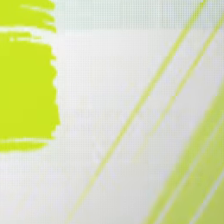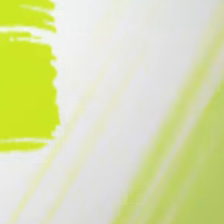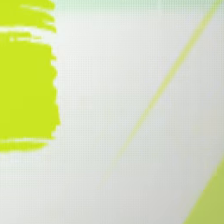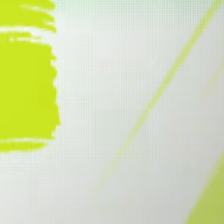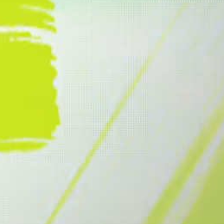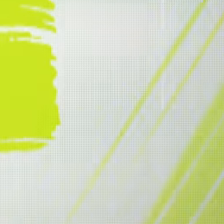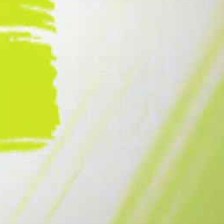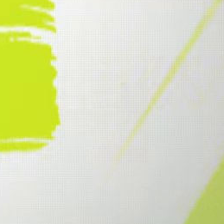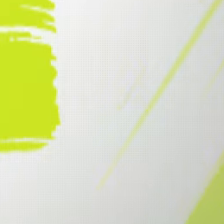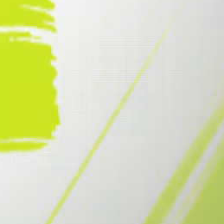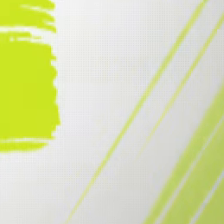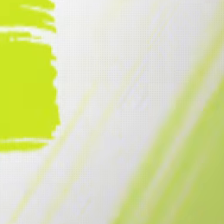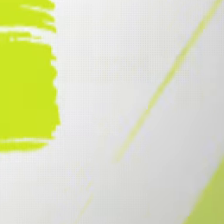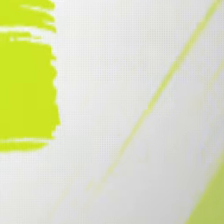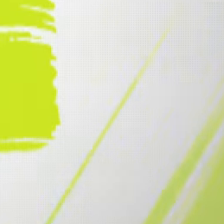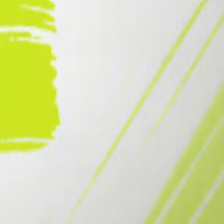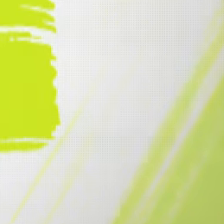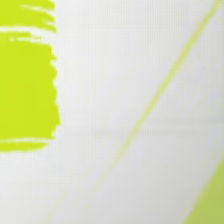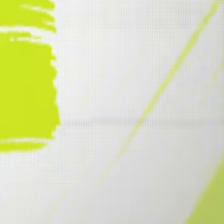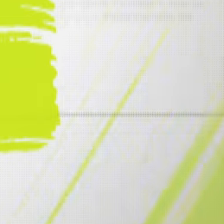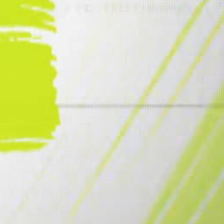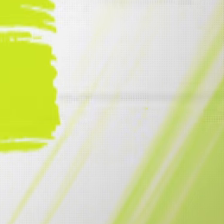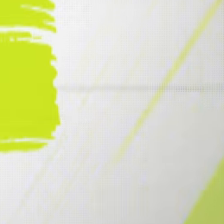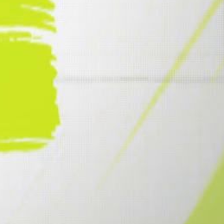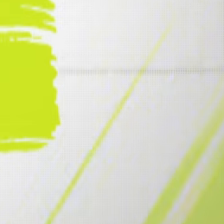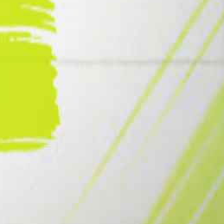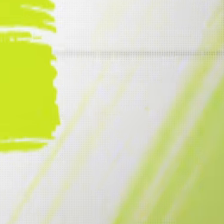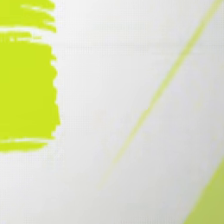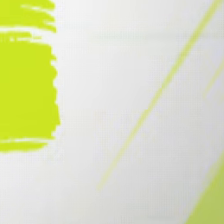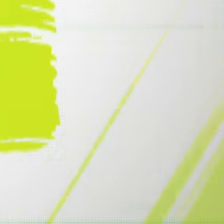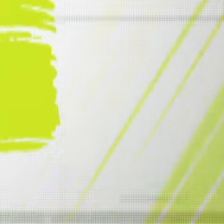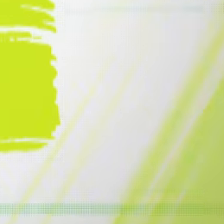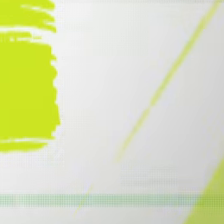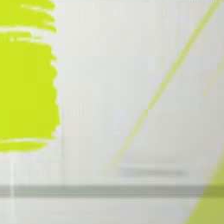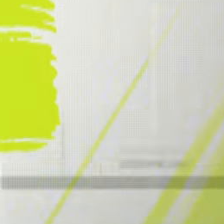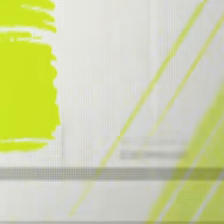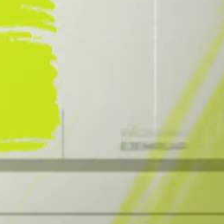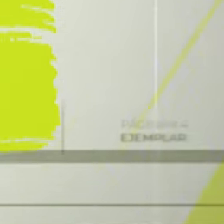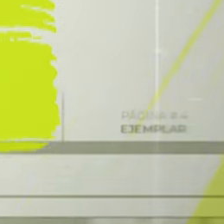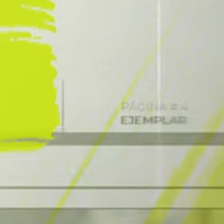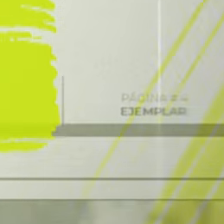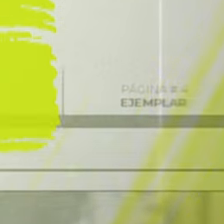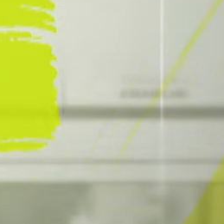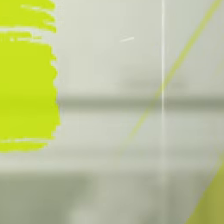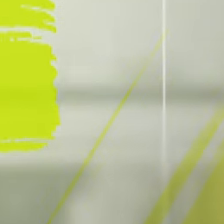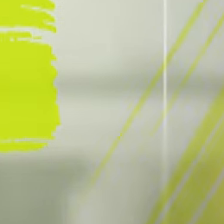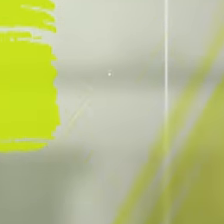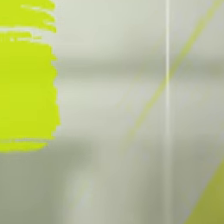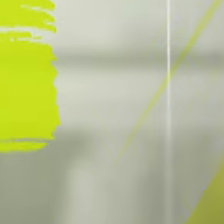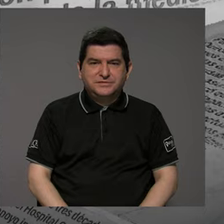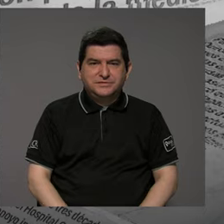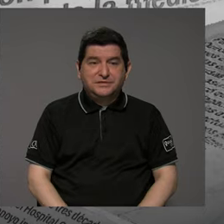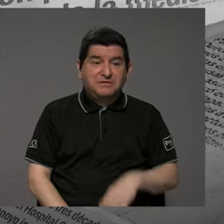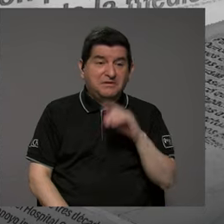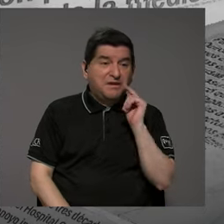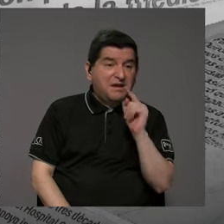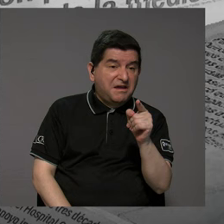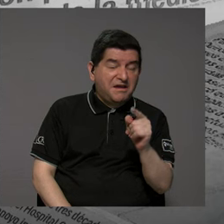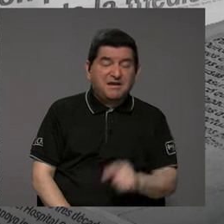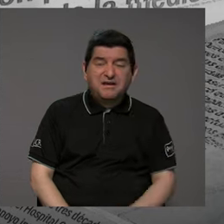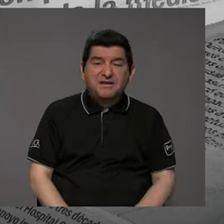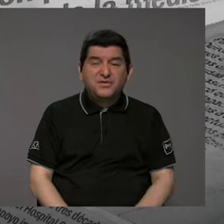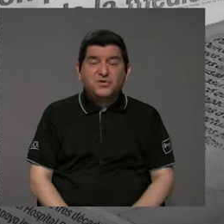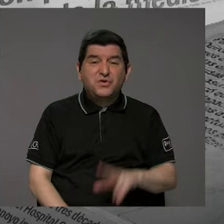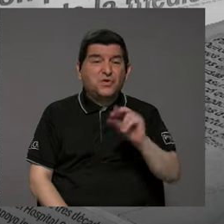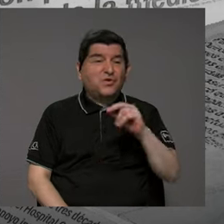Justamente, el problema a veces con la parte de las tecnologías de información y comunicación es que, como son cuestiones como